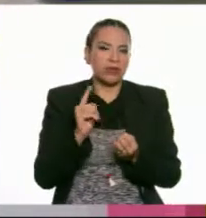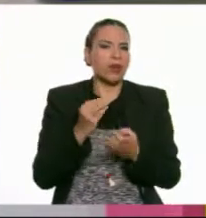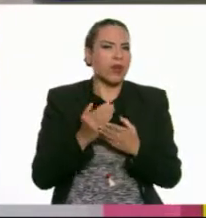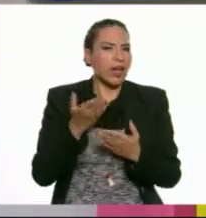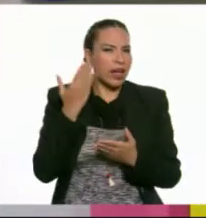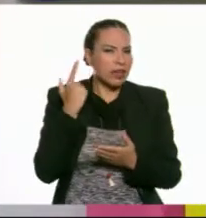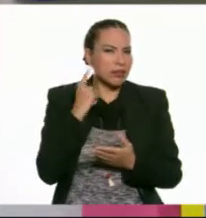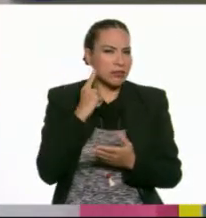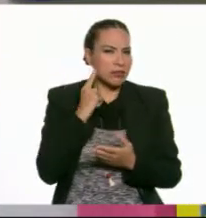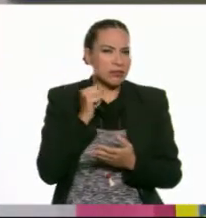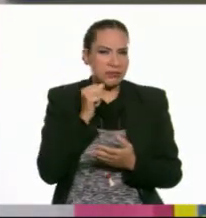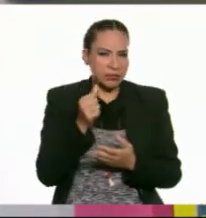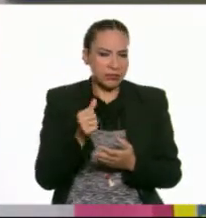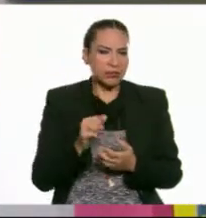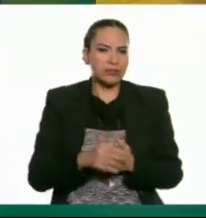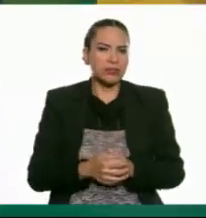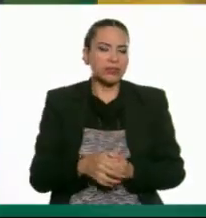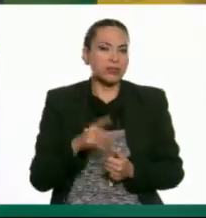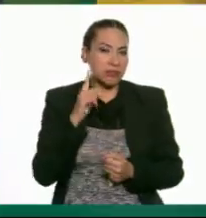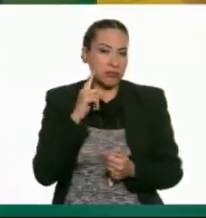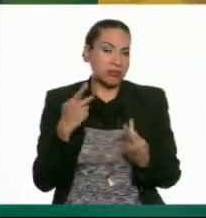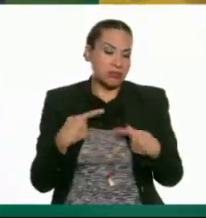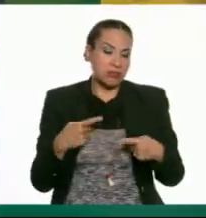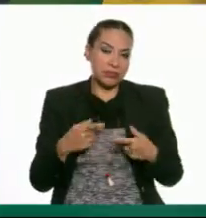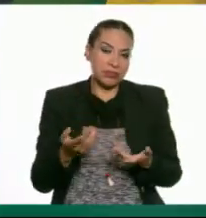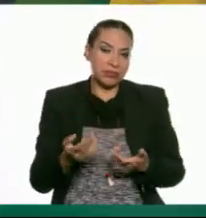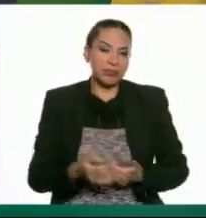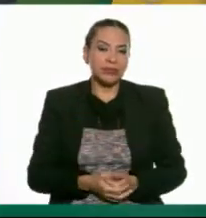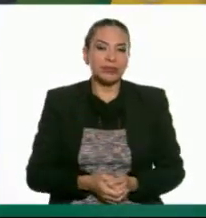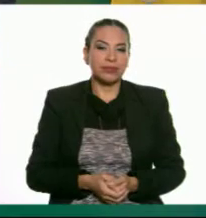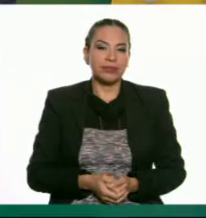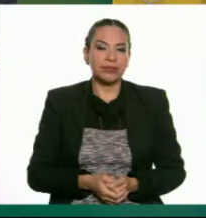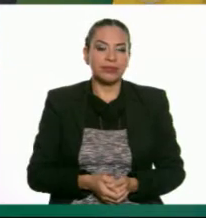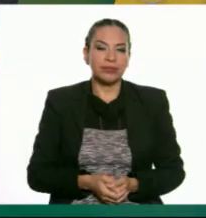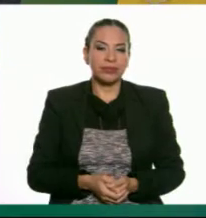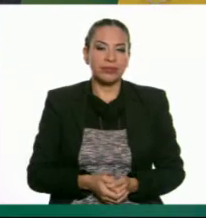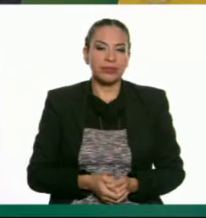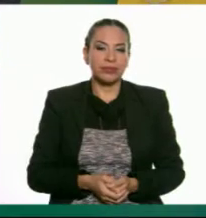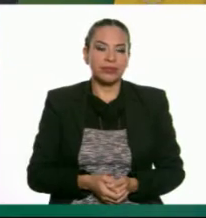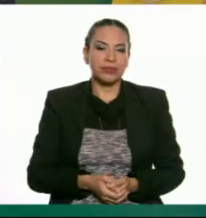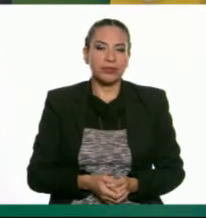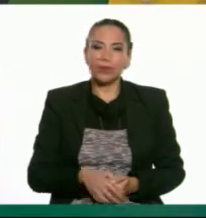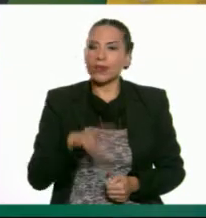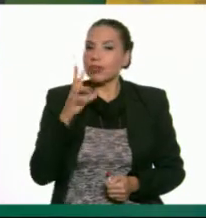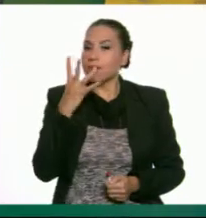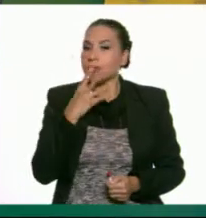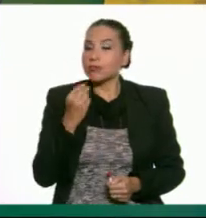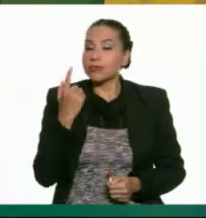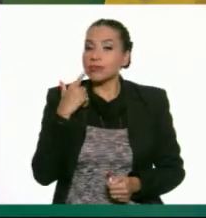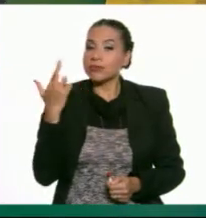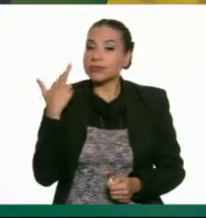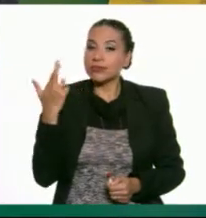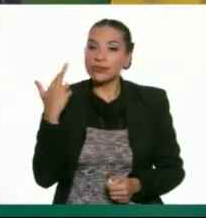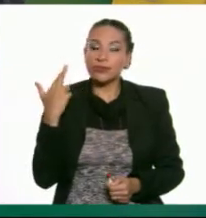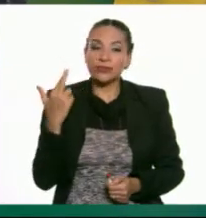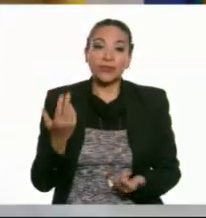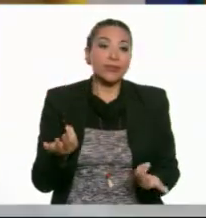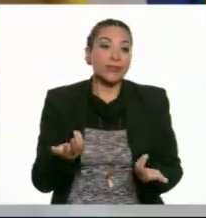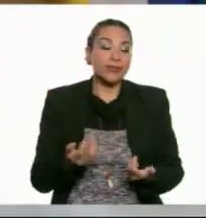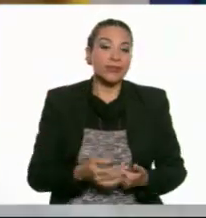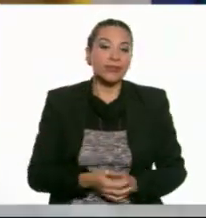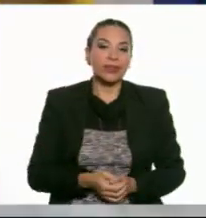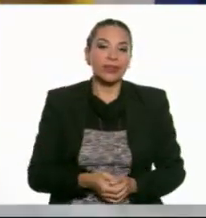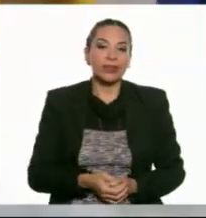que yo haya escuchado antes. ¡Ahí está! ¡Escuchemos! ¡Qué bonito! ¡Wow!